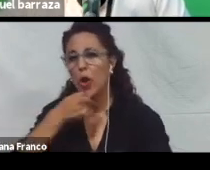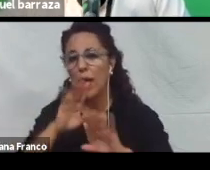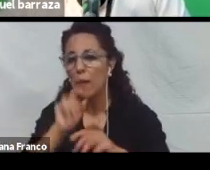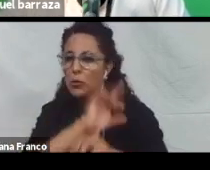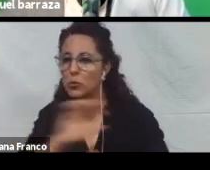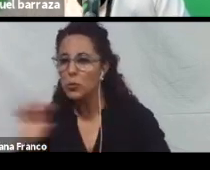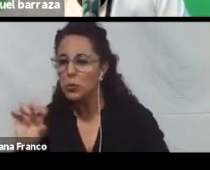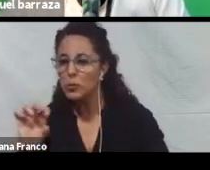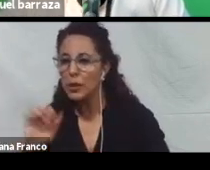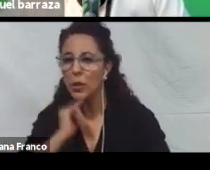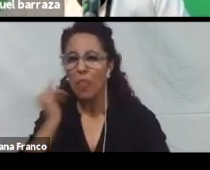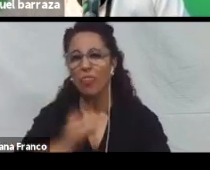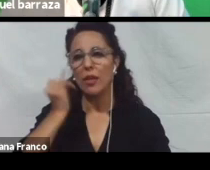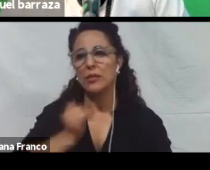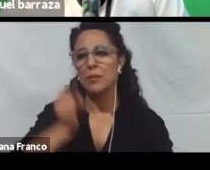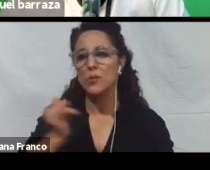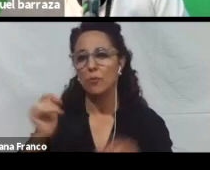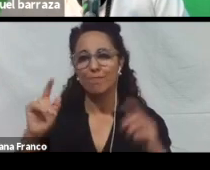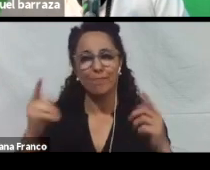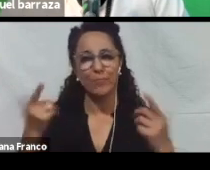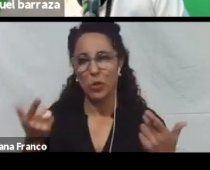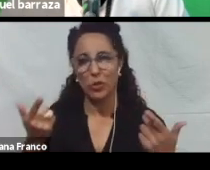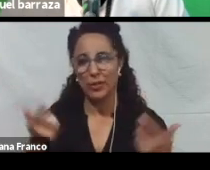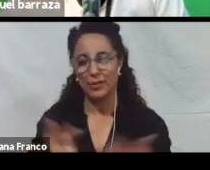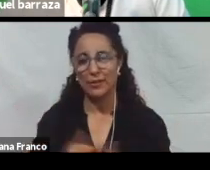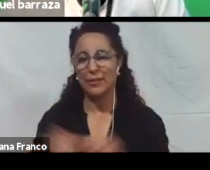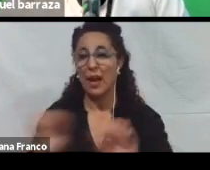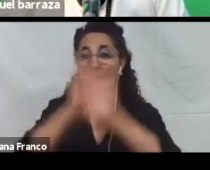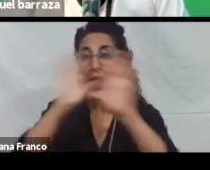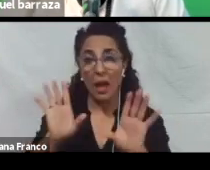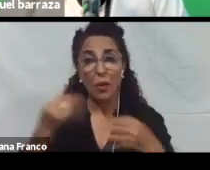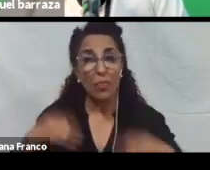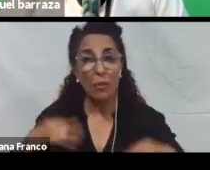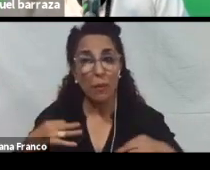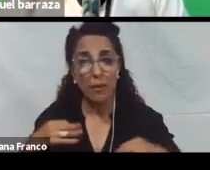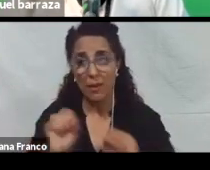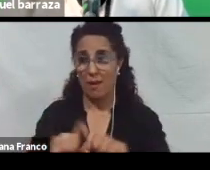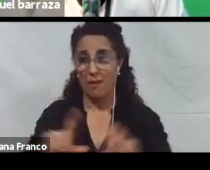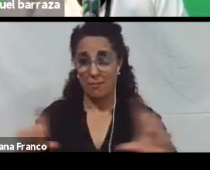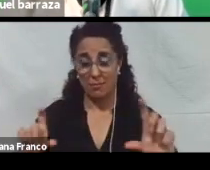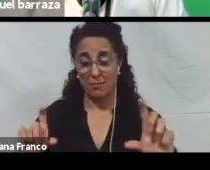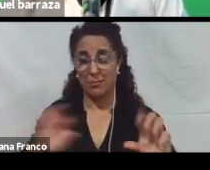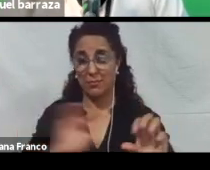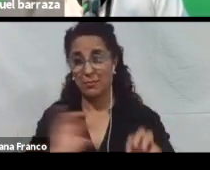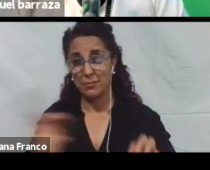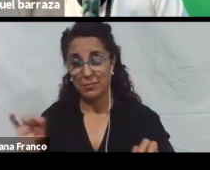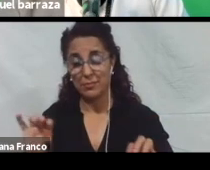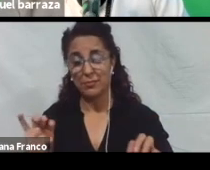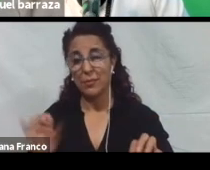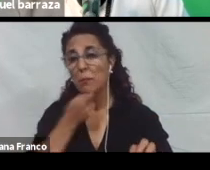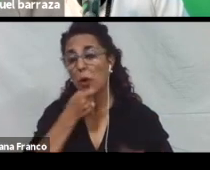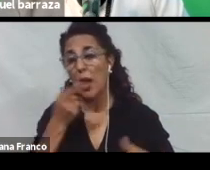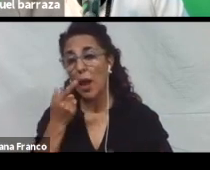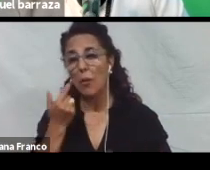Que esos videos. Tengan subtítulos. Claros. Cuando nosotros. Estamos en una charla.